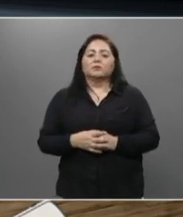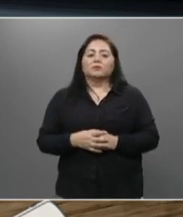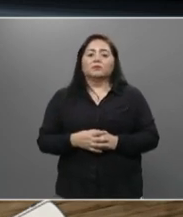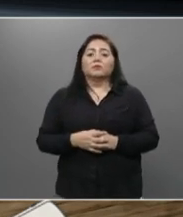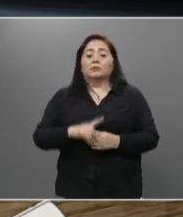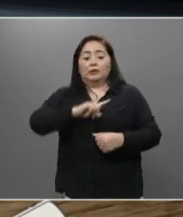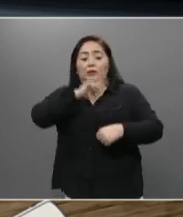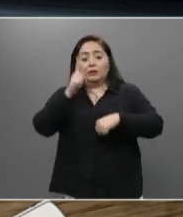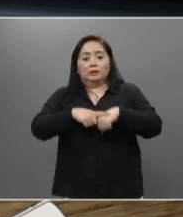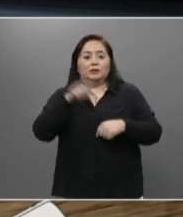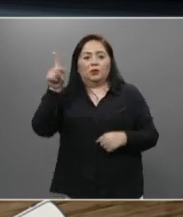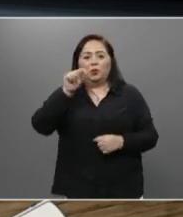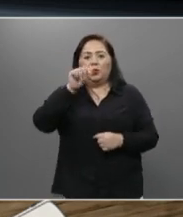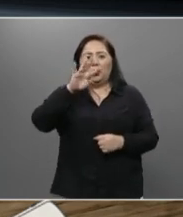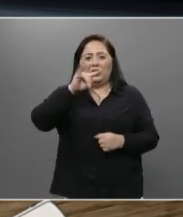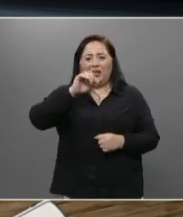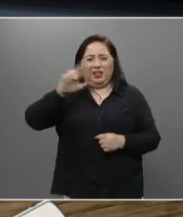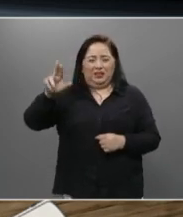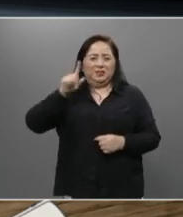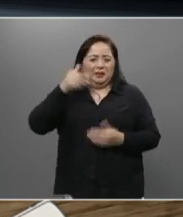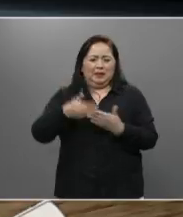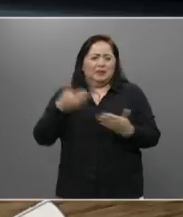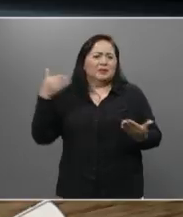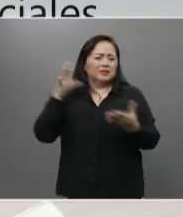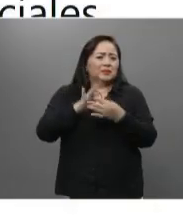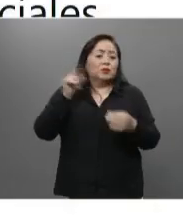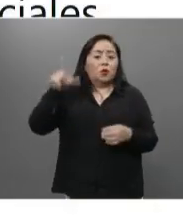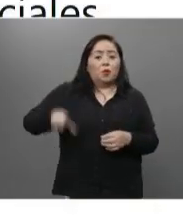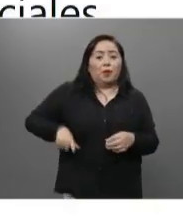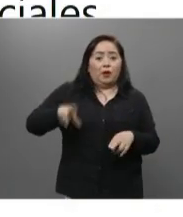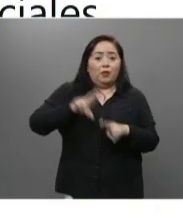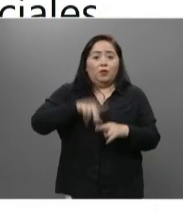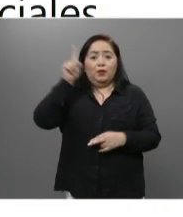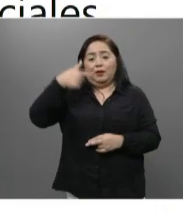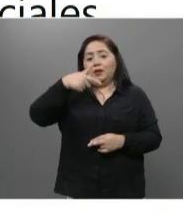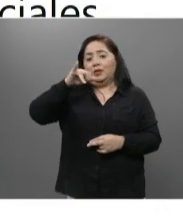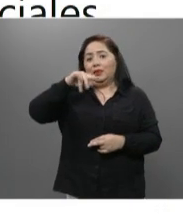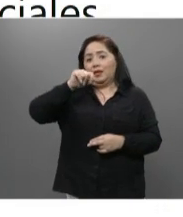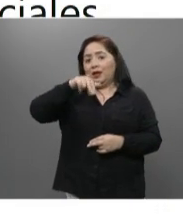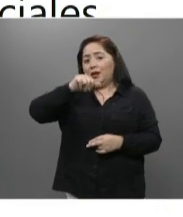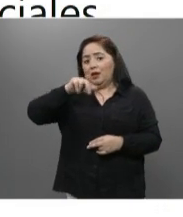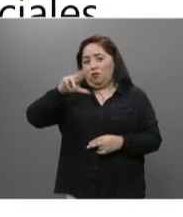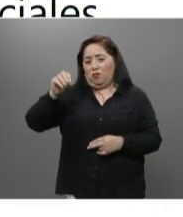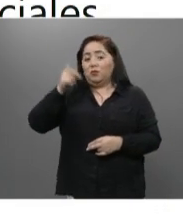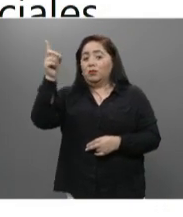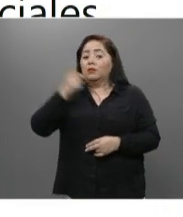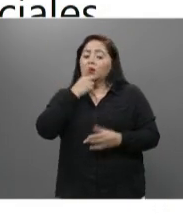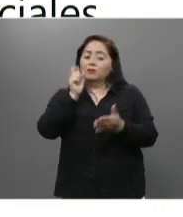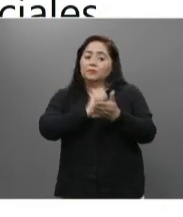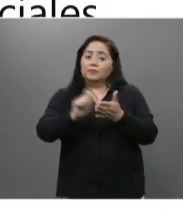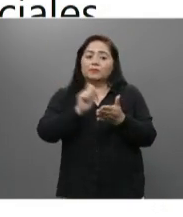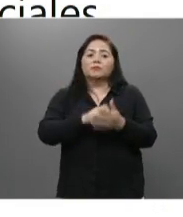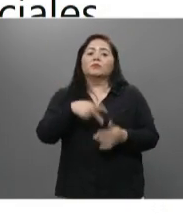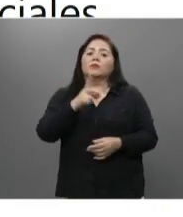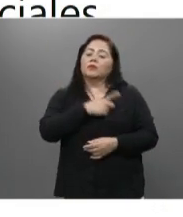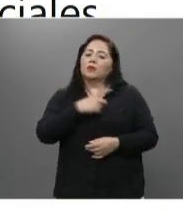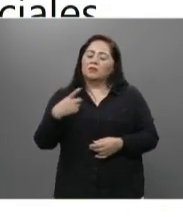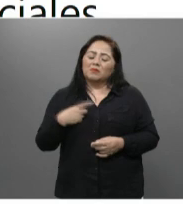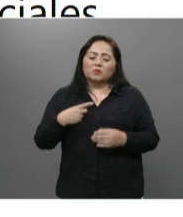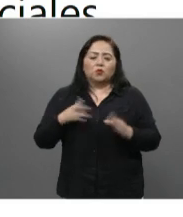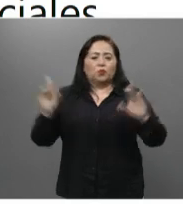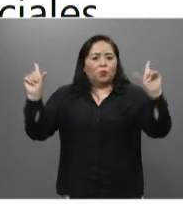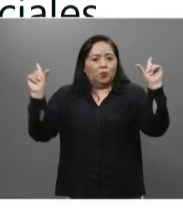A través de su cuenta de Twitter, hace un rato, el gobernador de Quintana Roo escribió, tenemos que